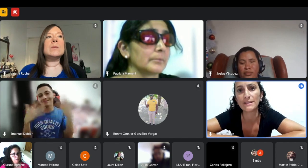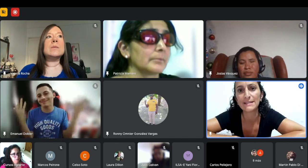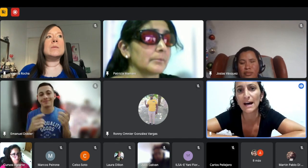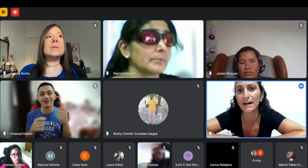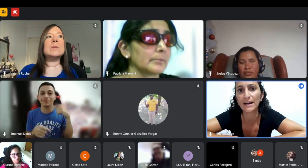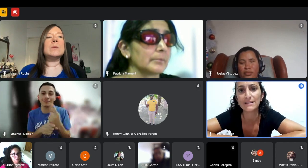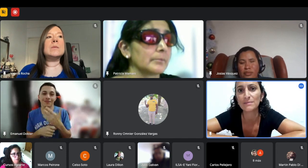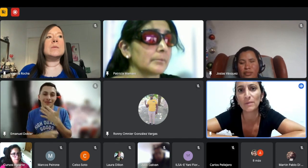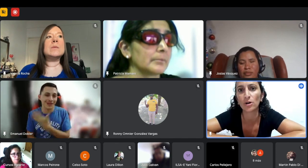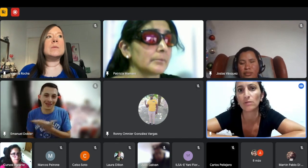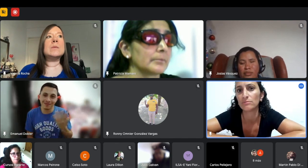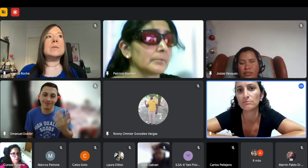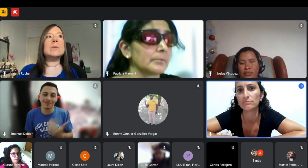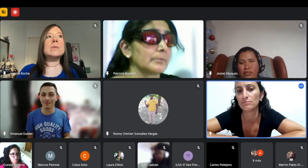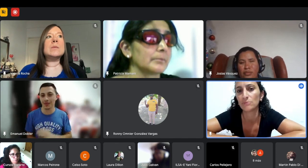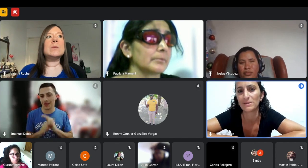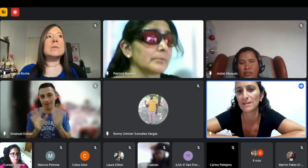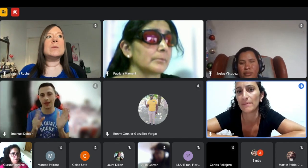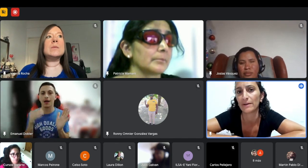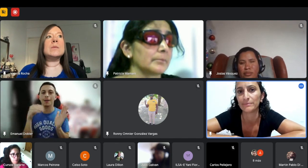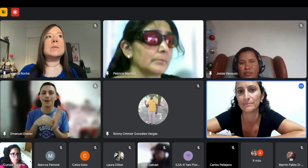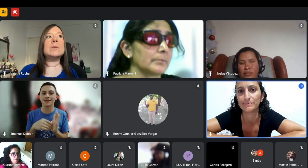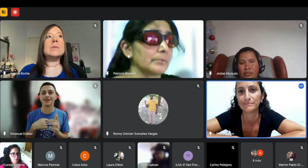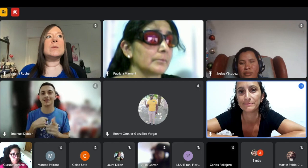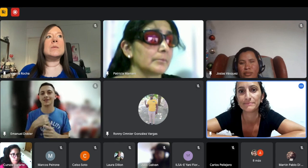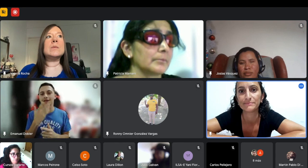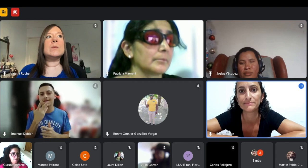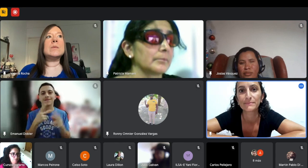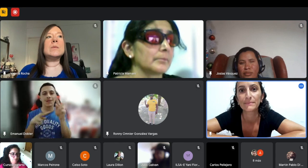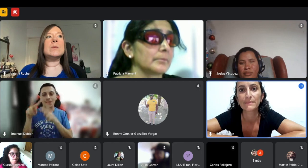mandando mensajes pero no me llamaron